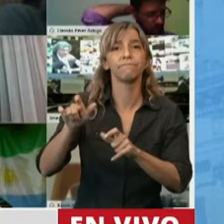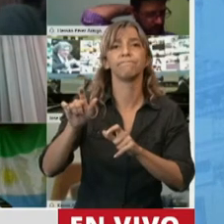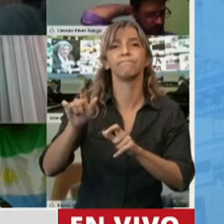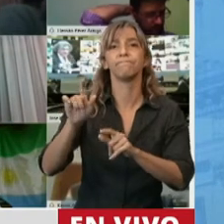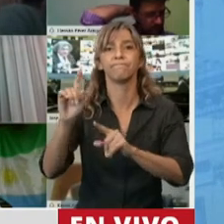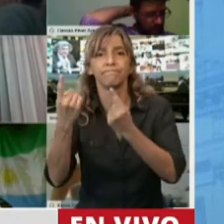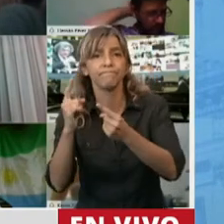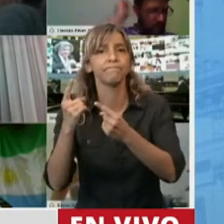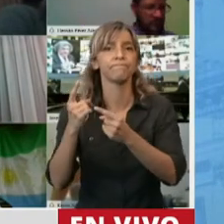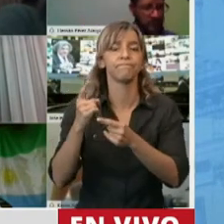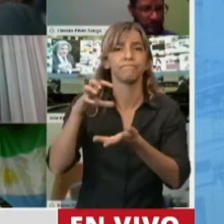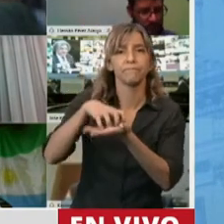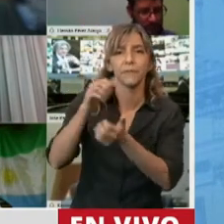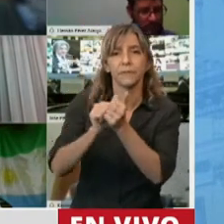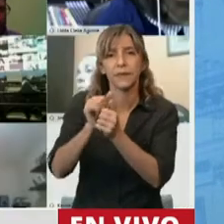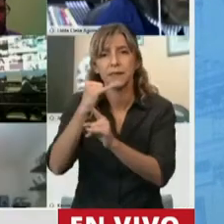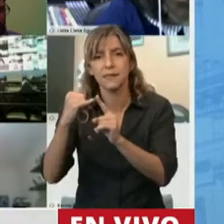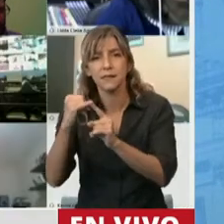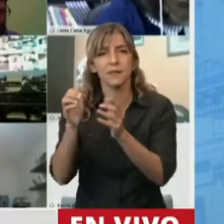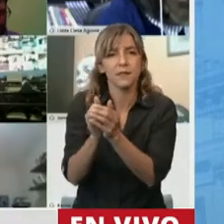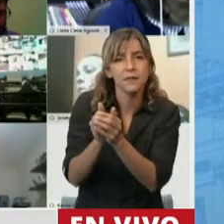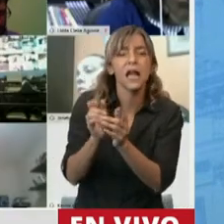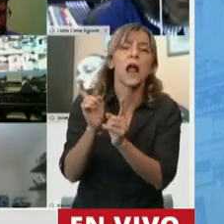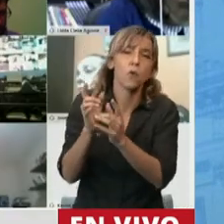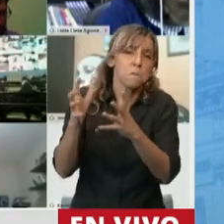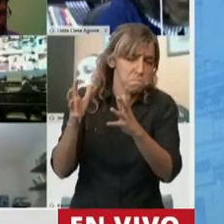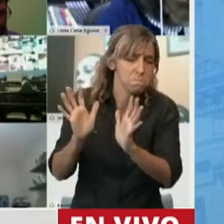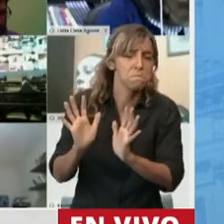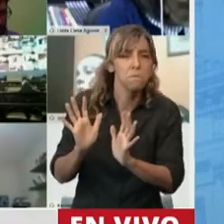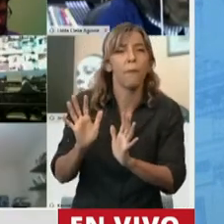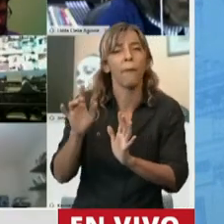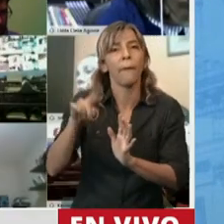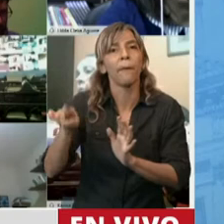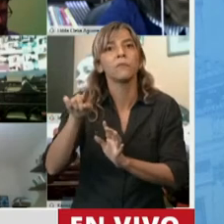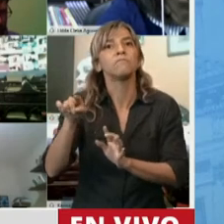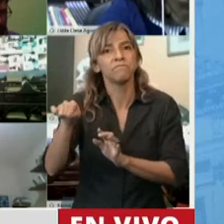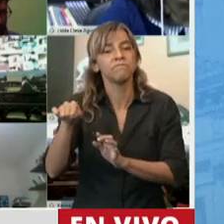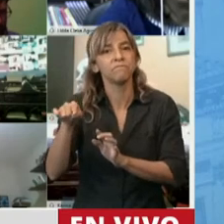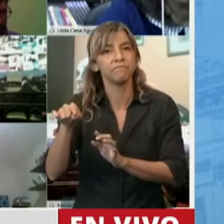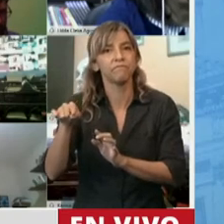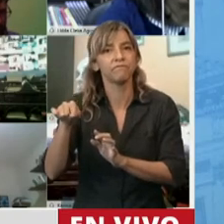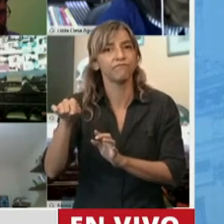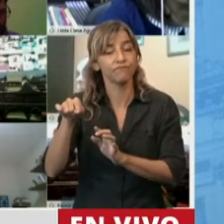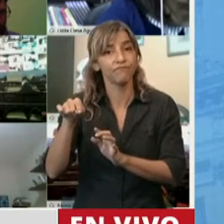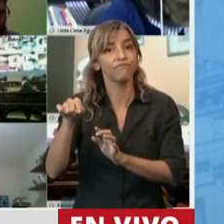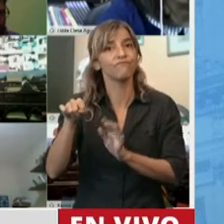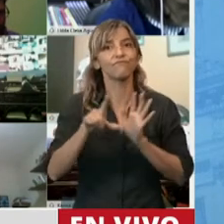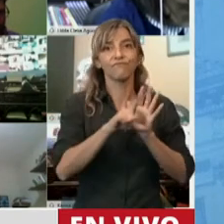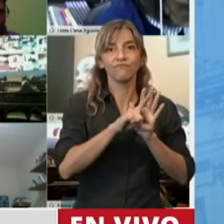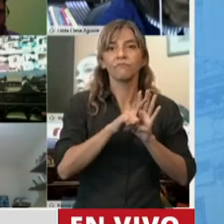MIPIMES, medianas empresas y algunas grandes también que van a ver y van a lograr con esto